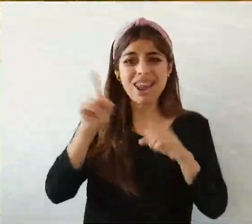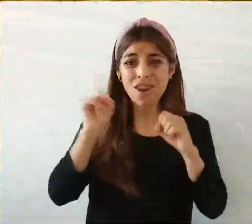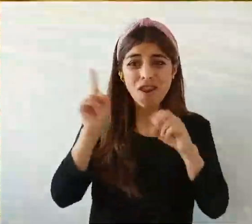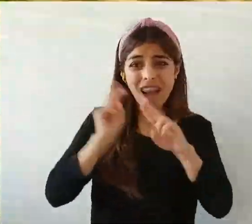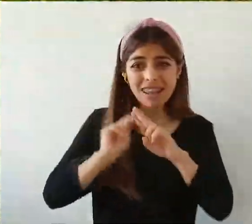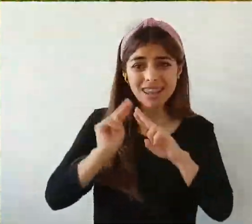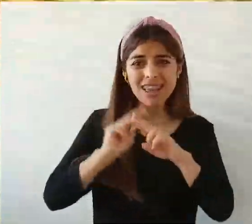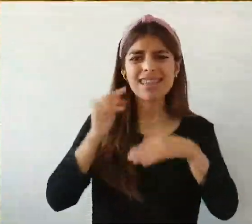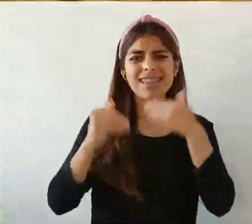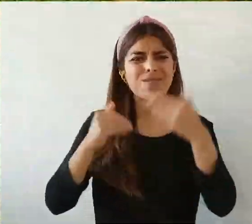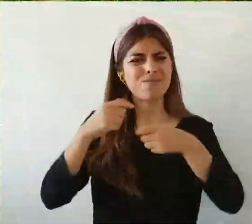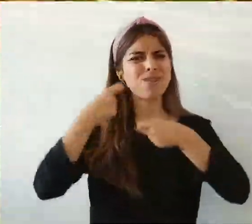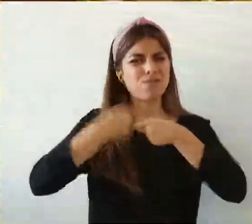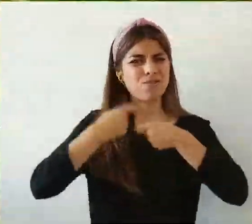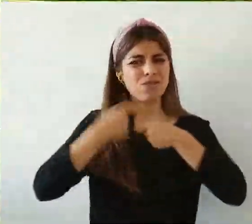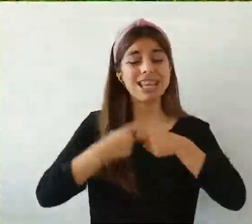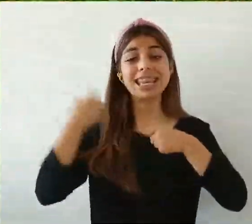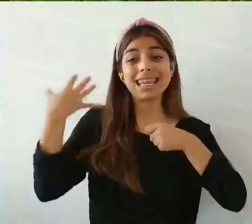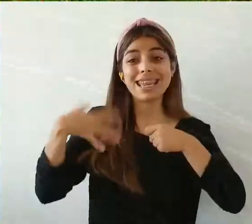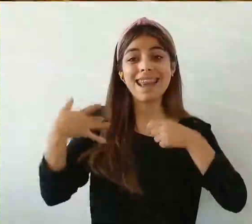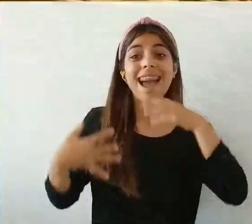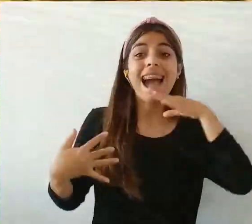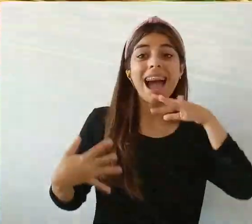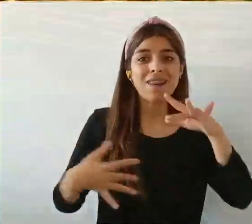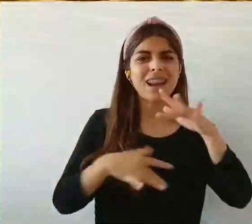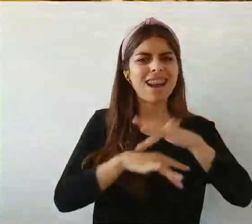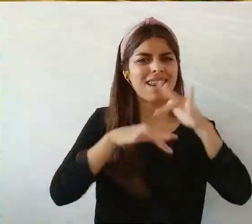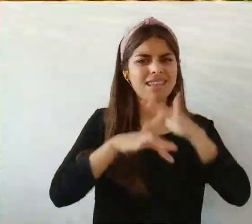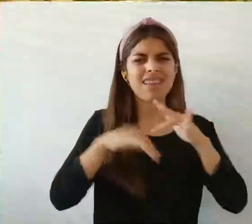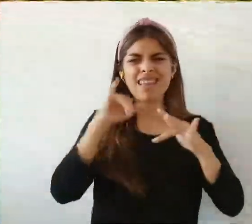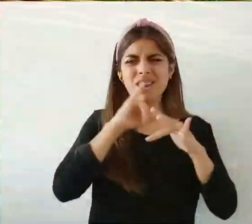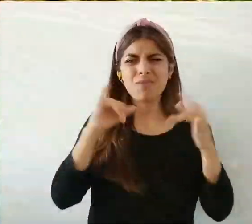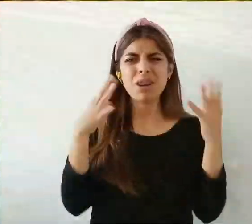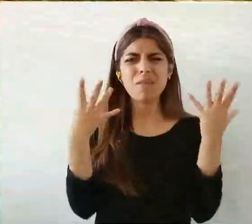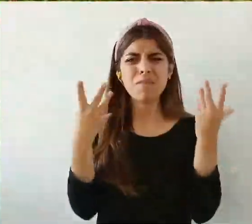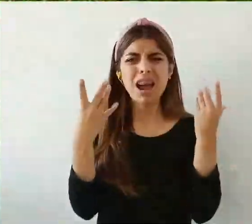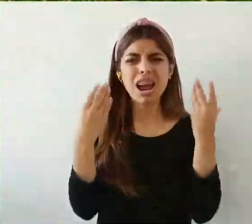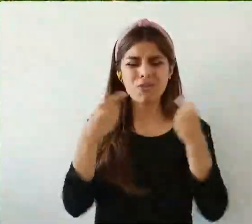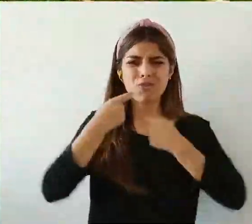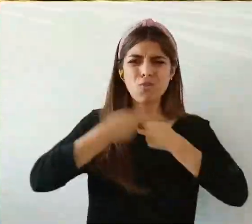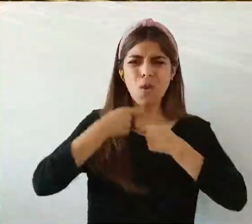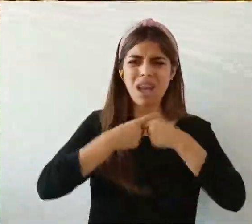without removing it and you can do it a with the fingers and hands.